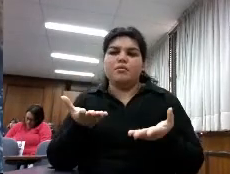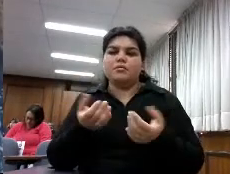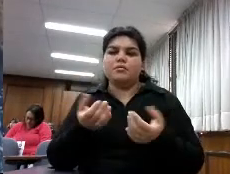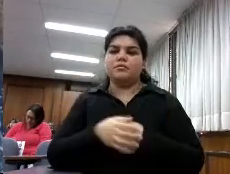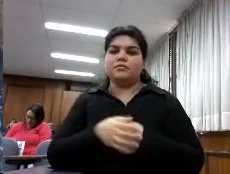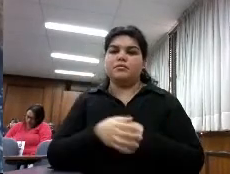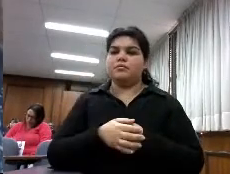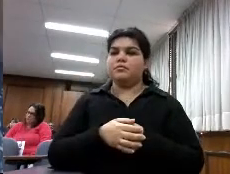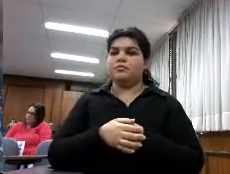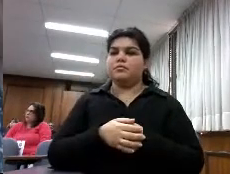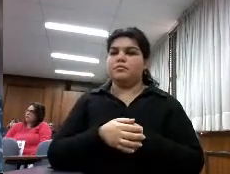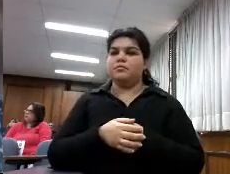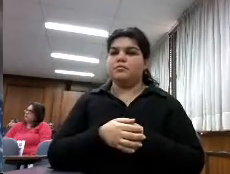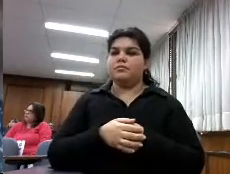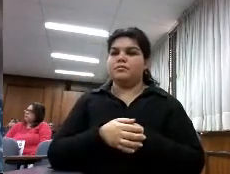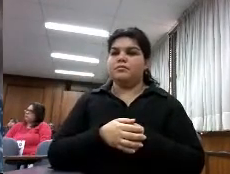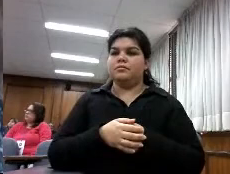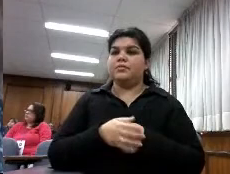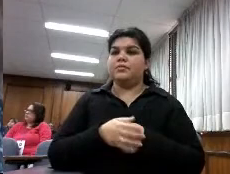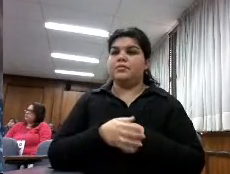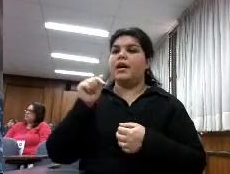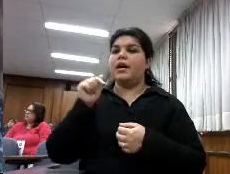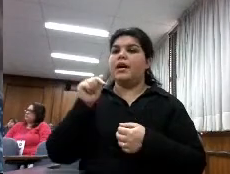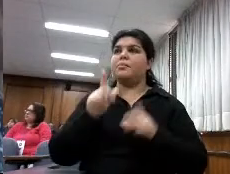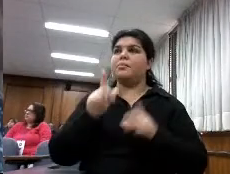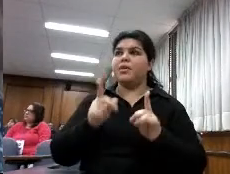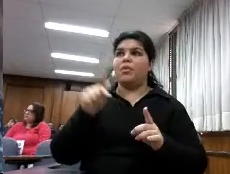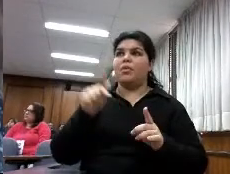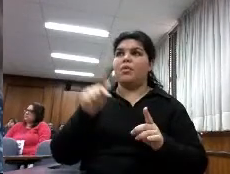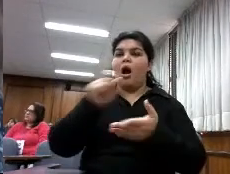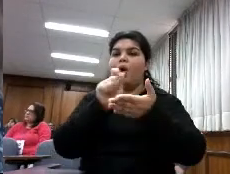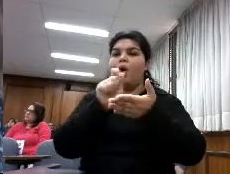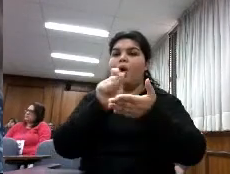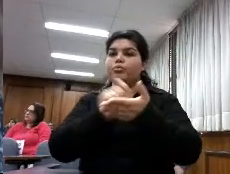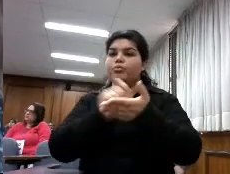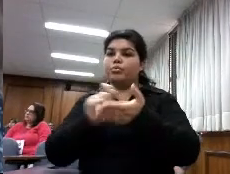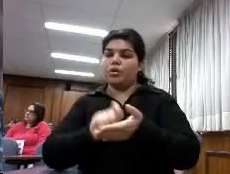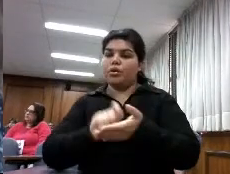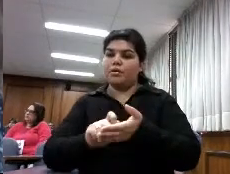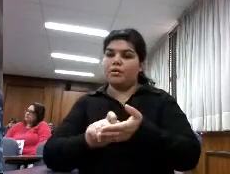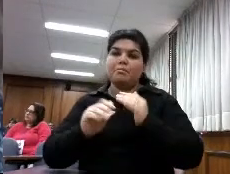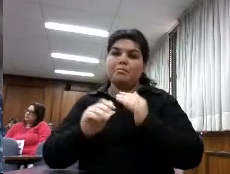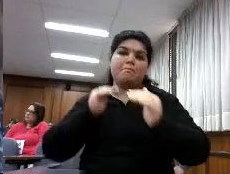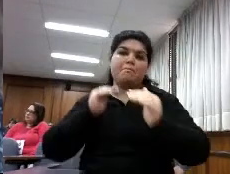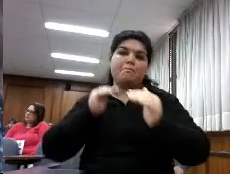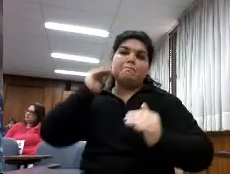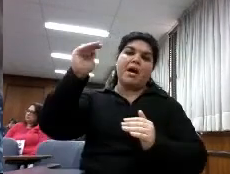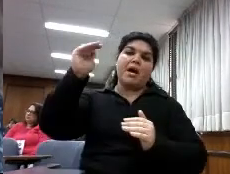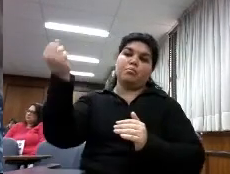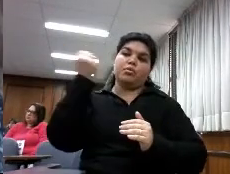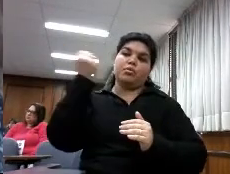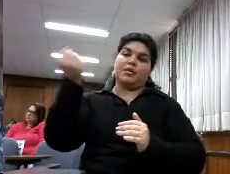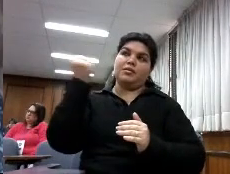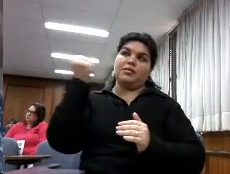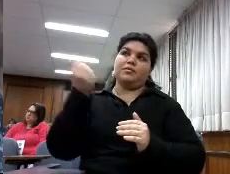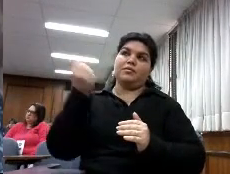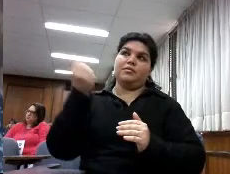importante de cara a qué a que tus autores estén más altos el ranking de Shanghai ¿cómo se hace?